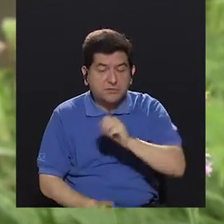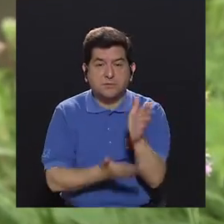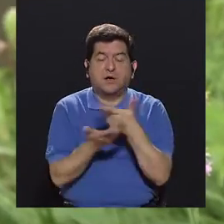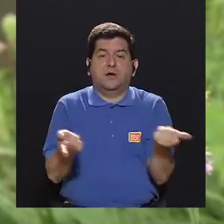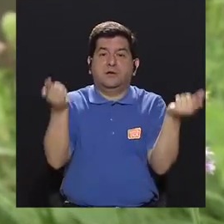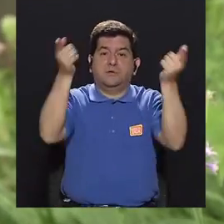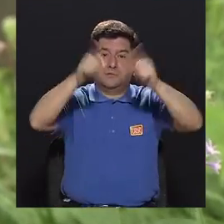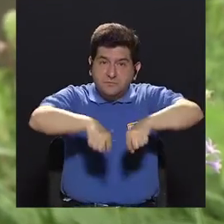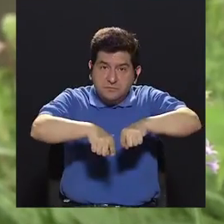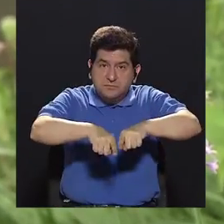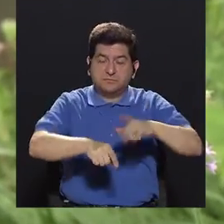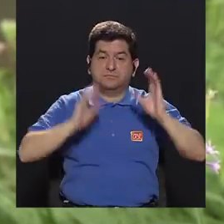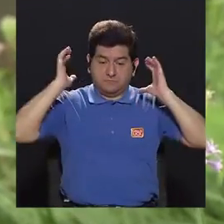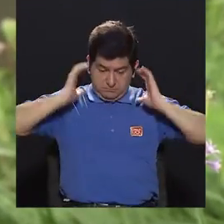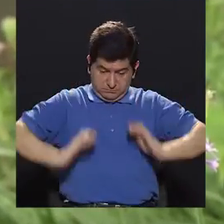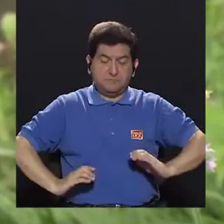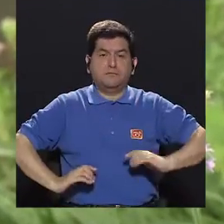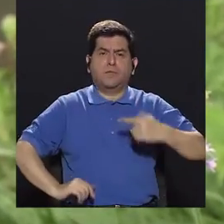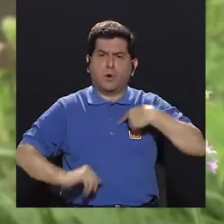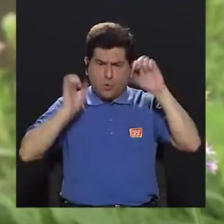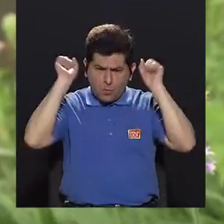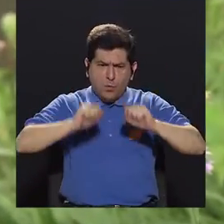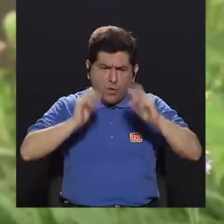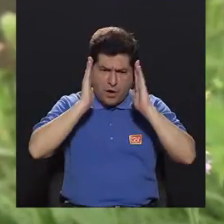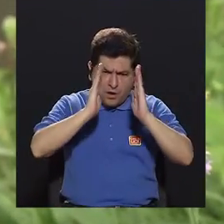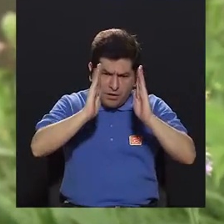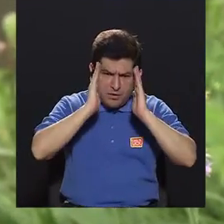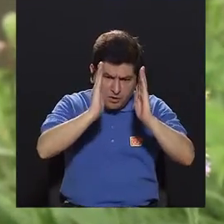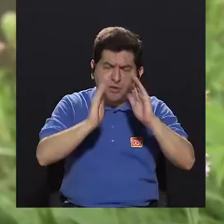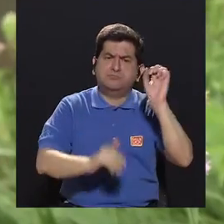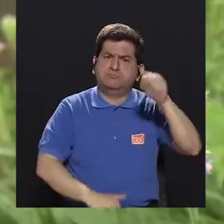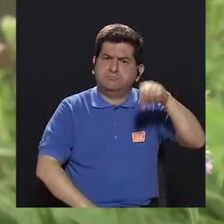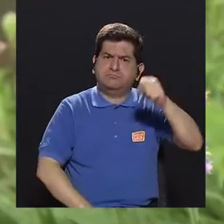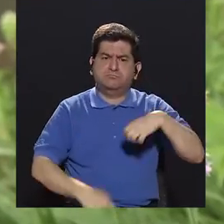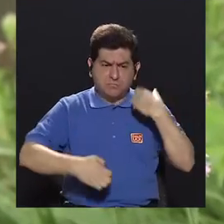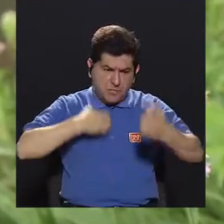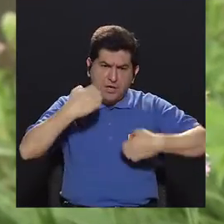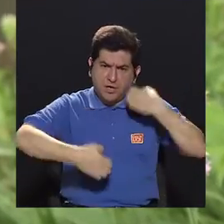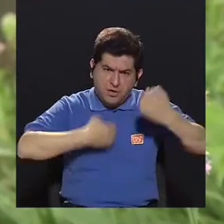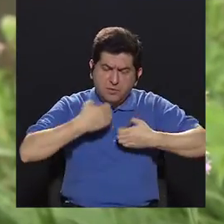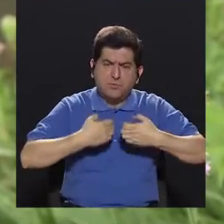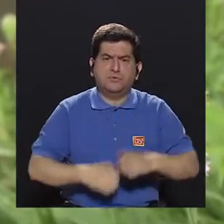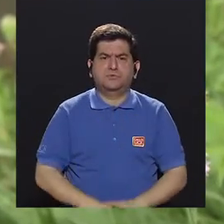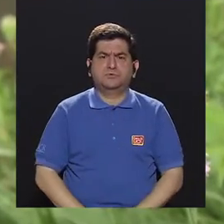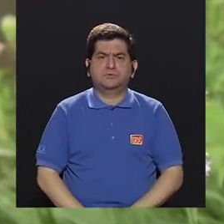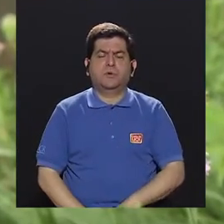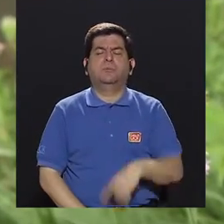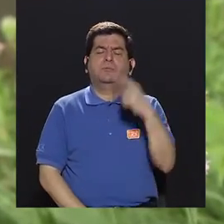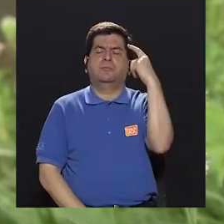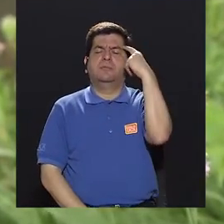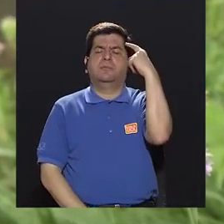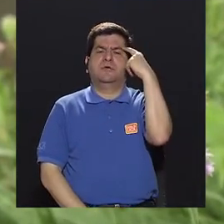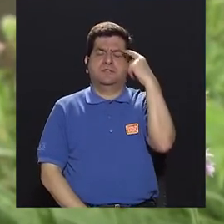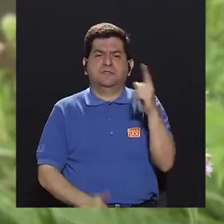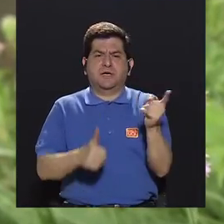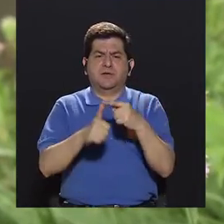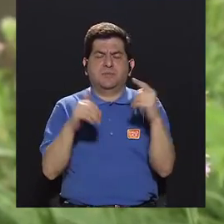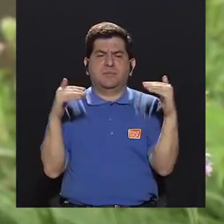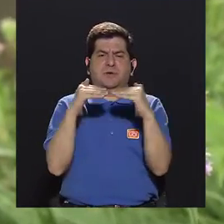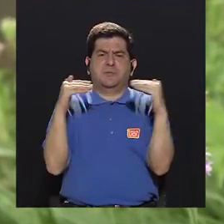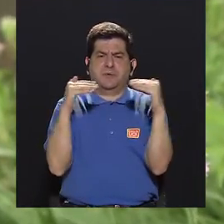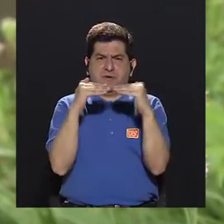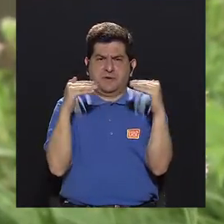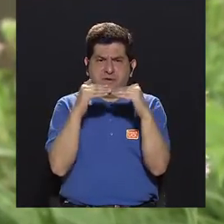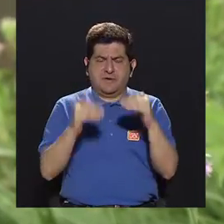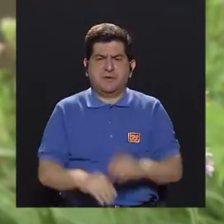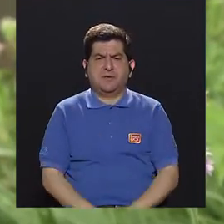que algo está pasando en mi cuerpo, podría atender incluso la emoción que lleva a eso, el pensamiento, que es el primer nivel de